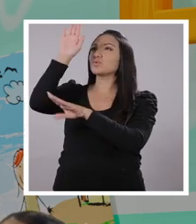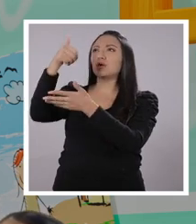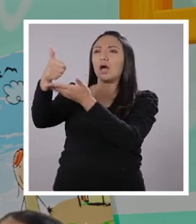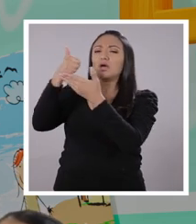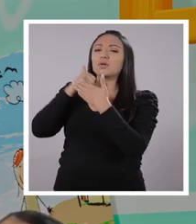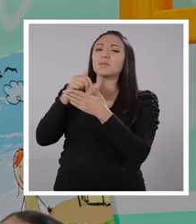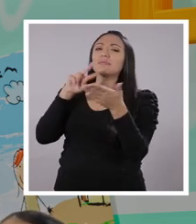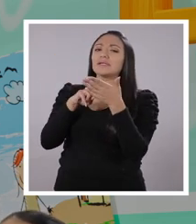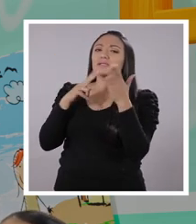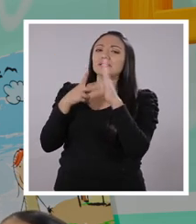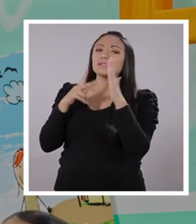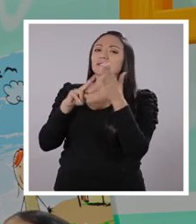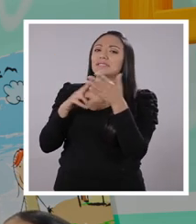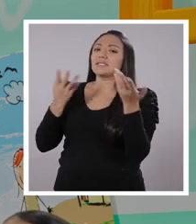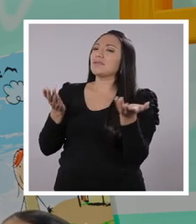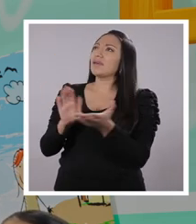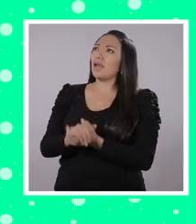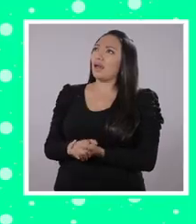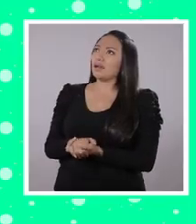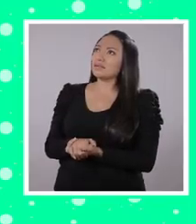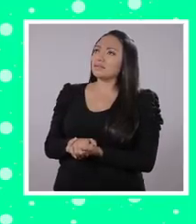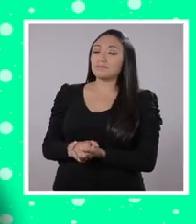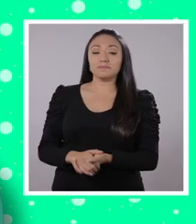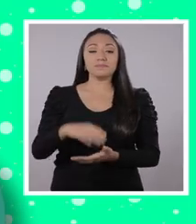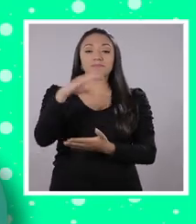Ayúdanos, loco. ¿Qué es un acróstico?